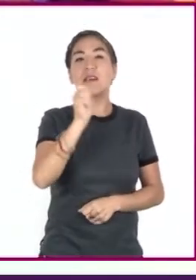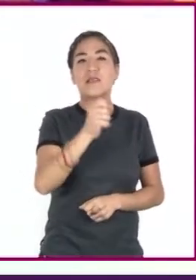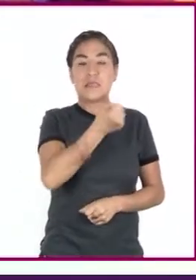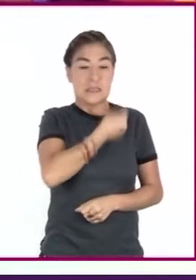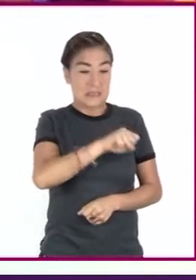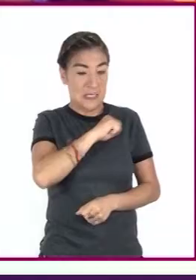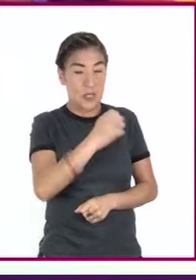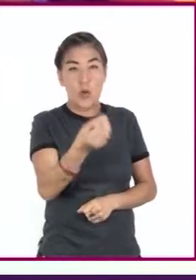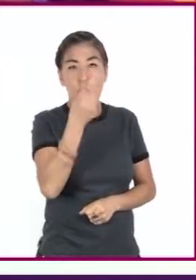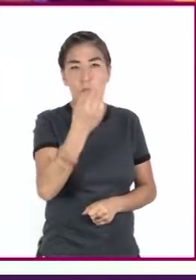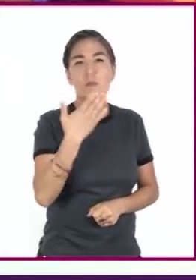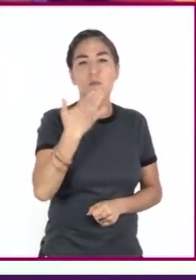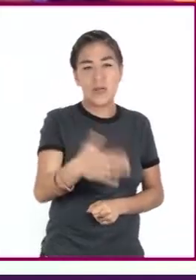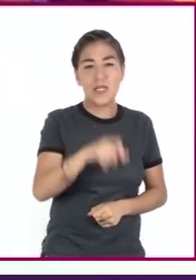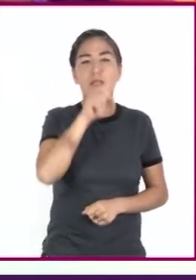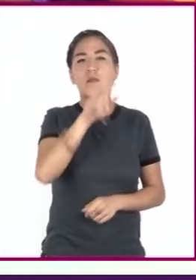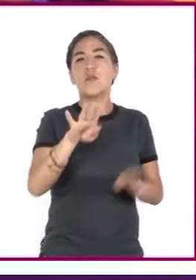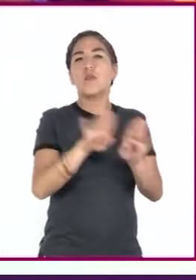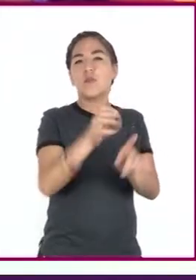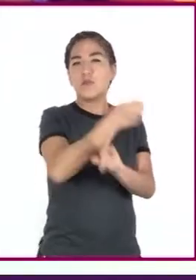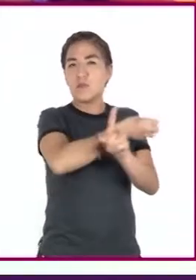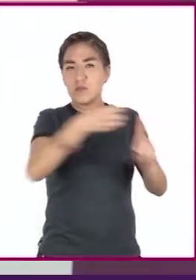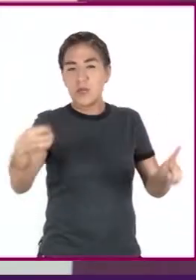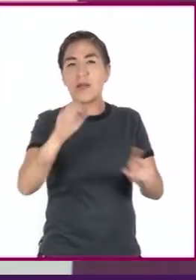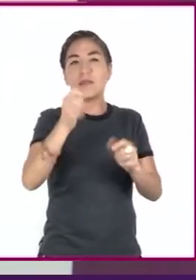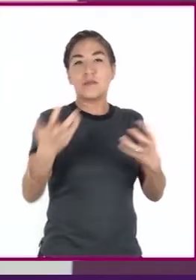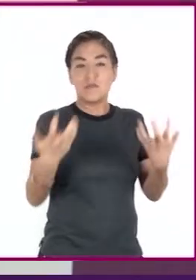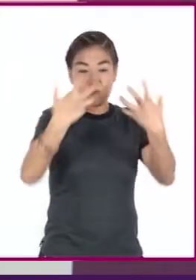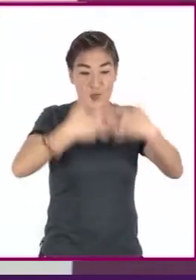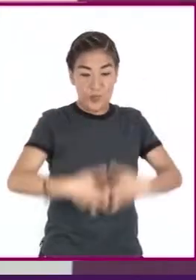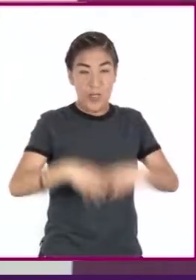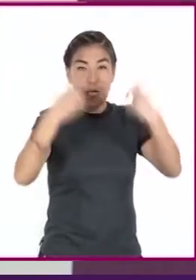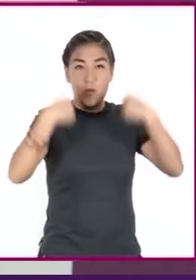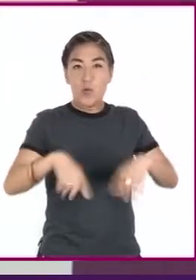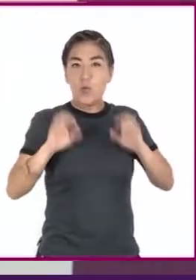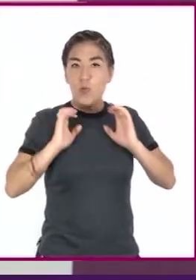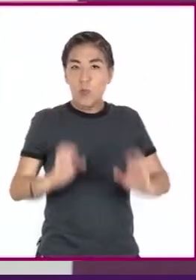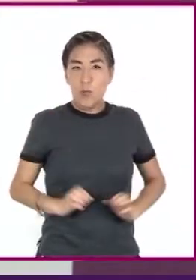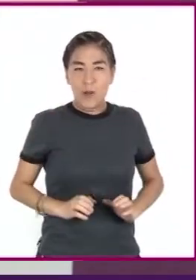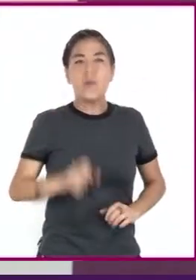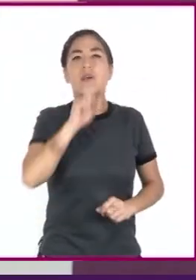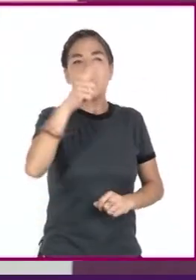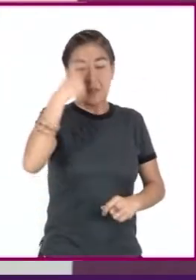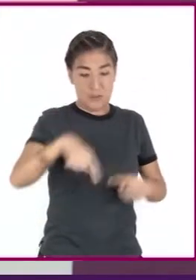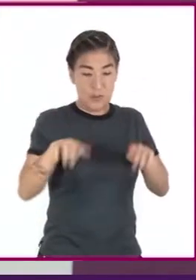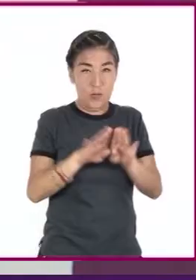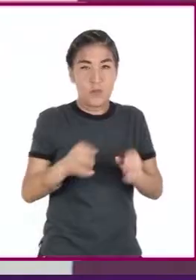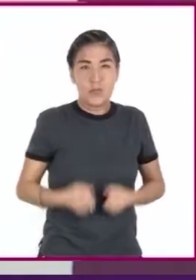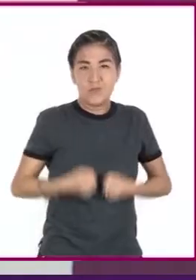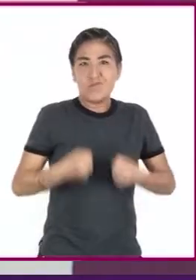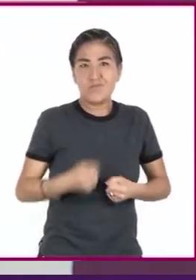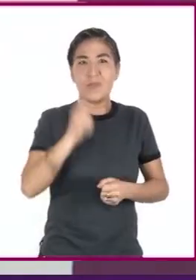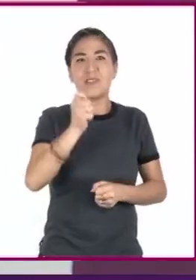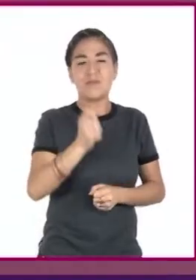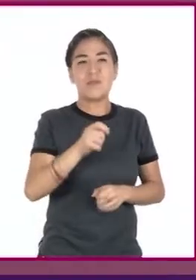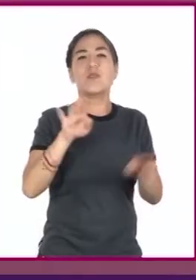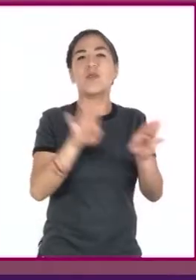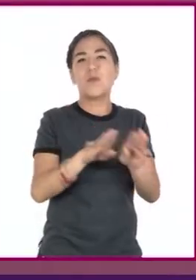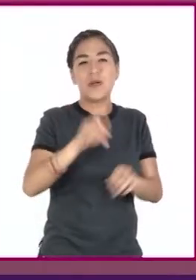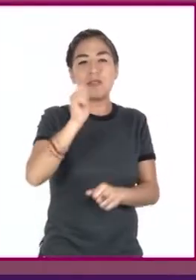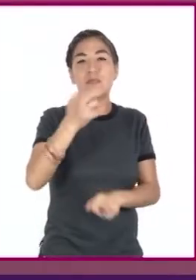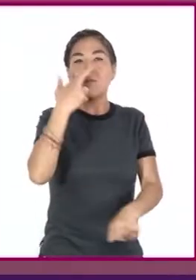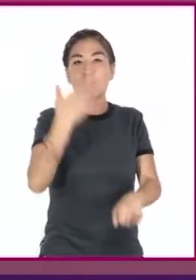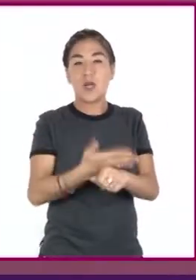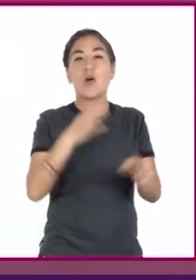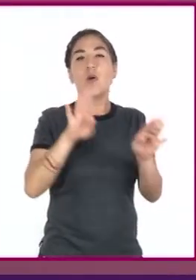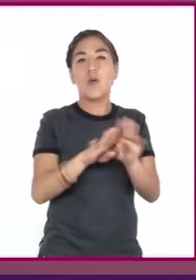aparte de proveer un correcto funcionamiento del cuerpo humano, fortalece al sistema inmunológico, que es el encargado